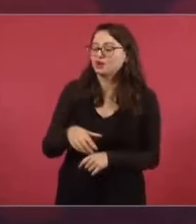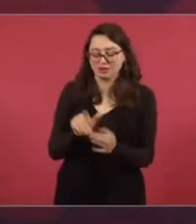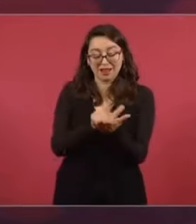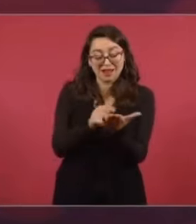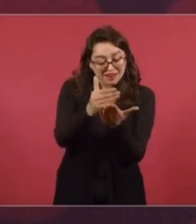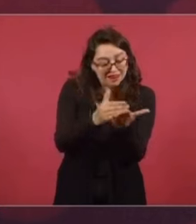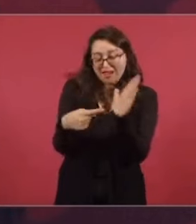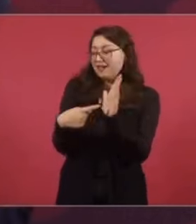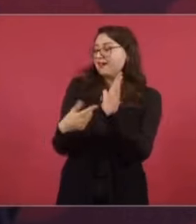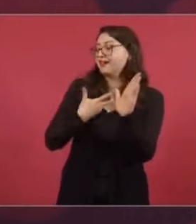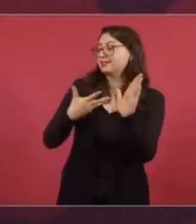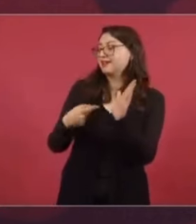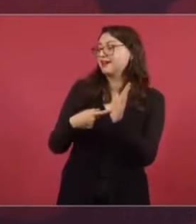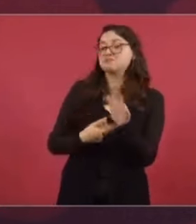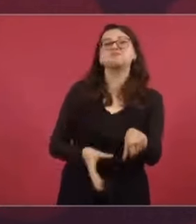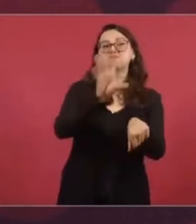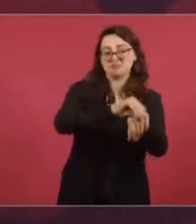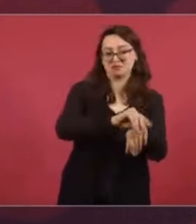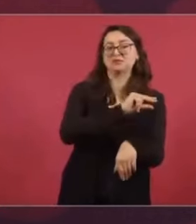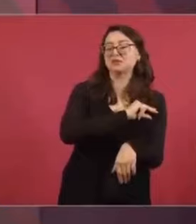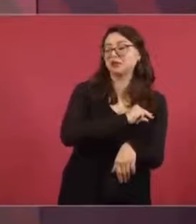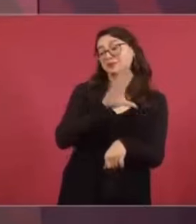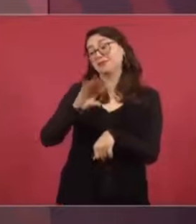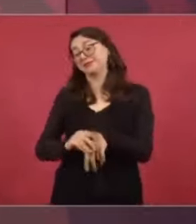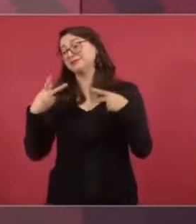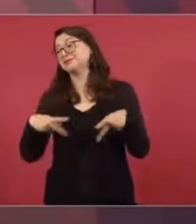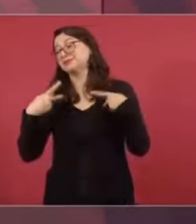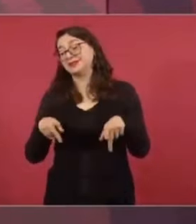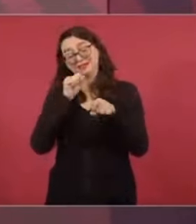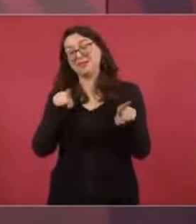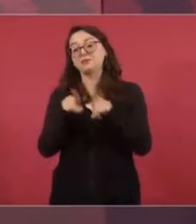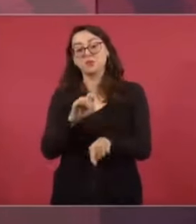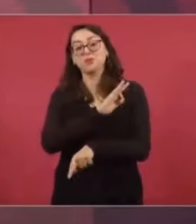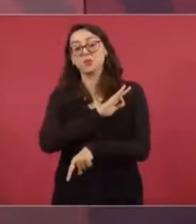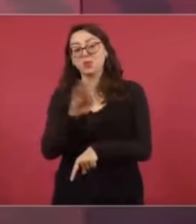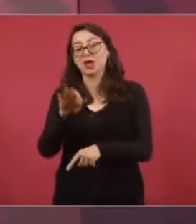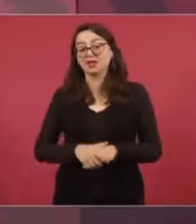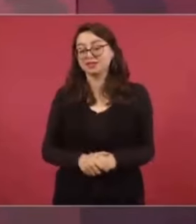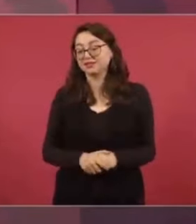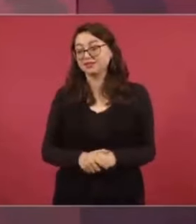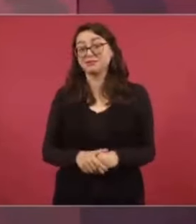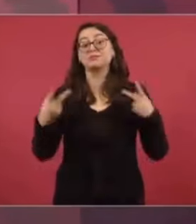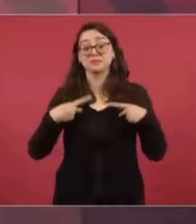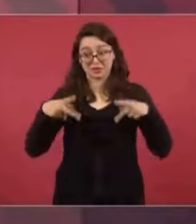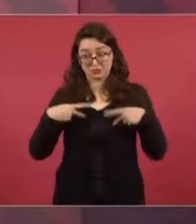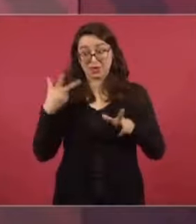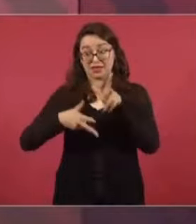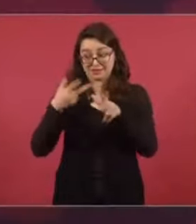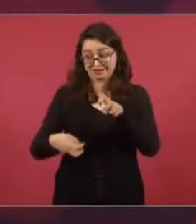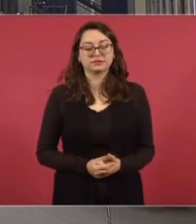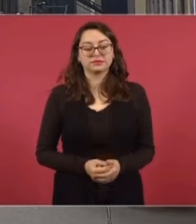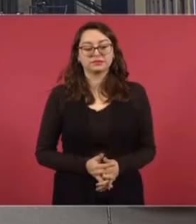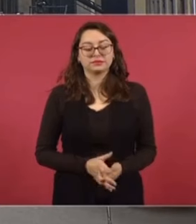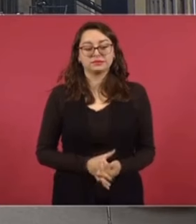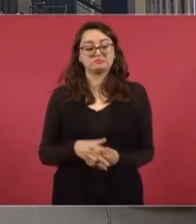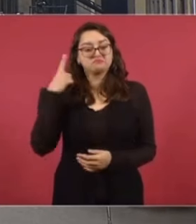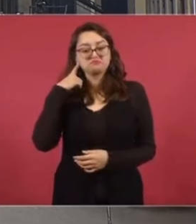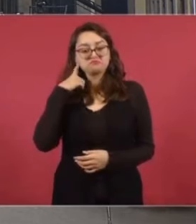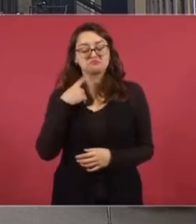que además cuando hay tren de pasajero se debe dar la preferencia al tren de pasajero.